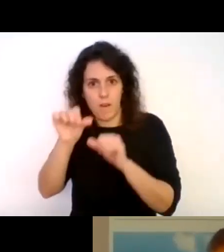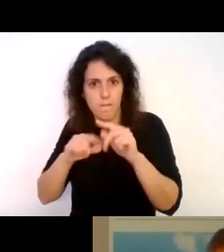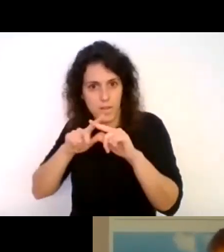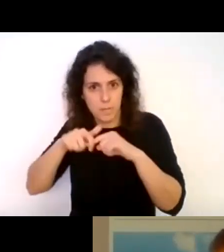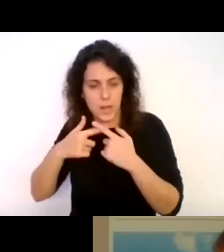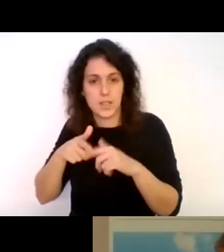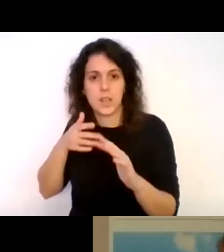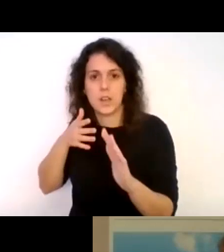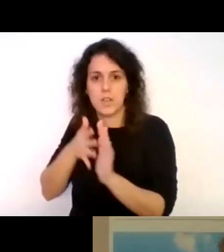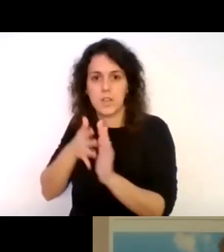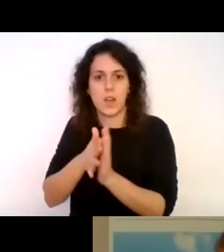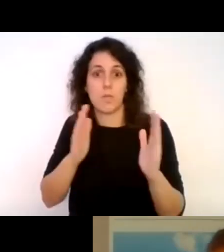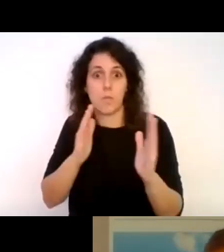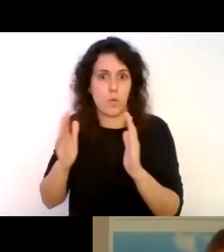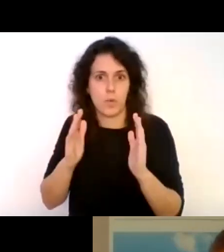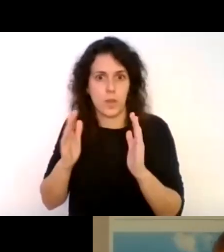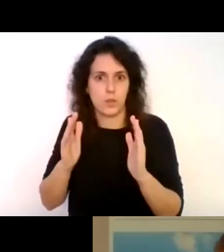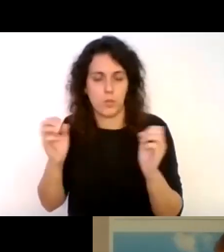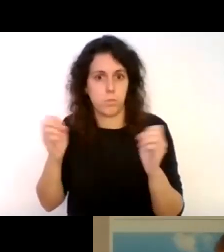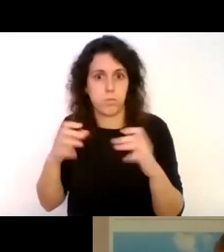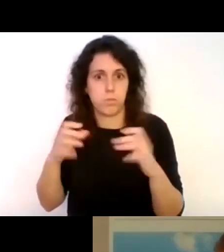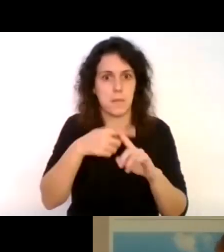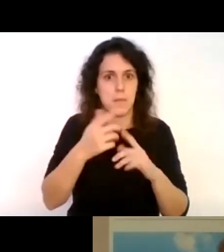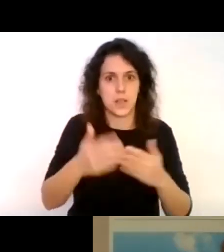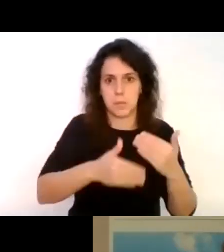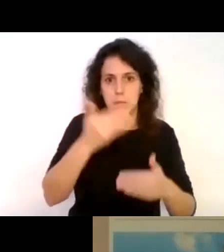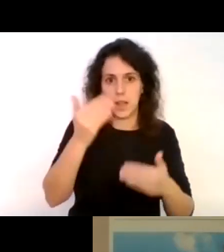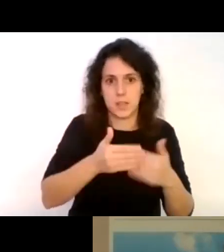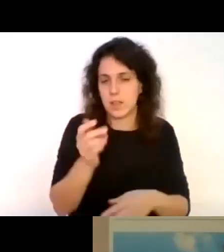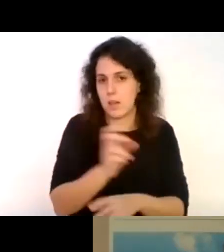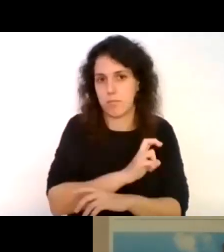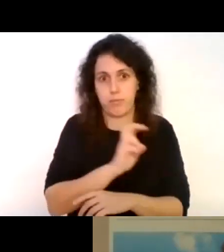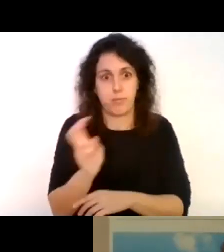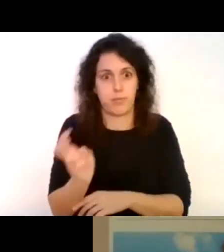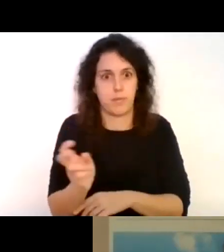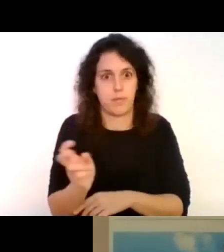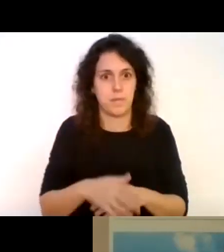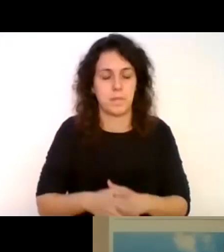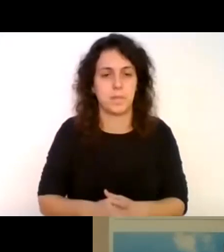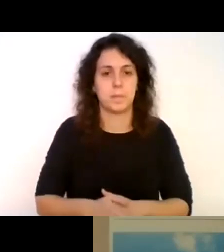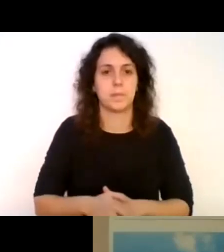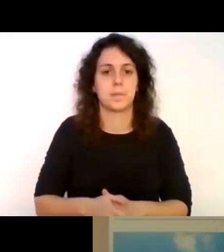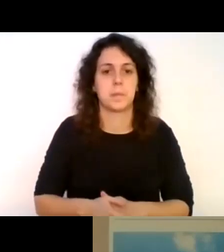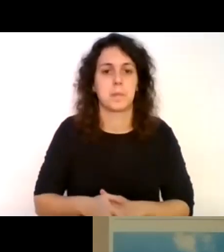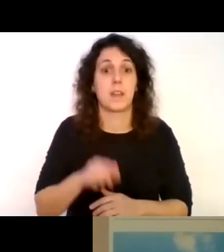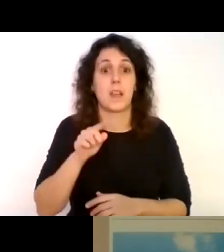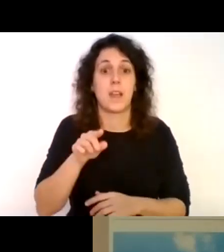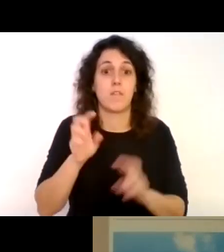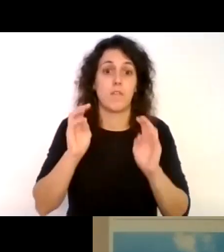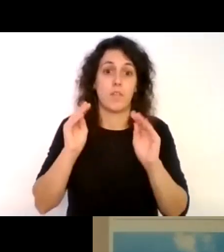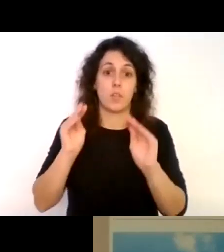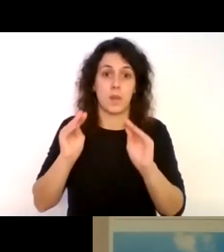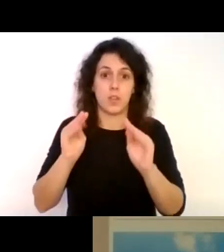de mucha magia, además de prensa. bueno, eso sí, hay capacitaciones que hay que